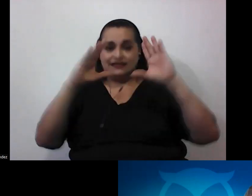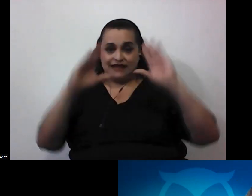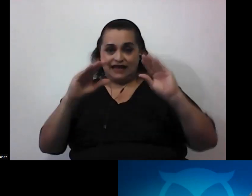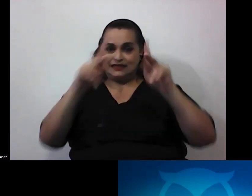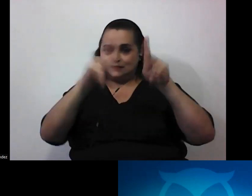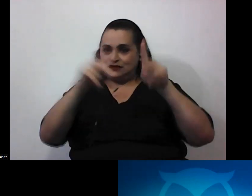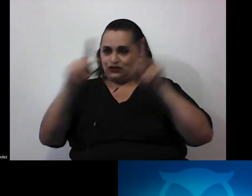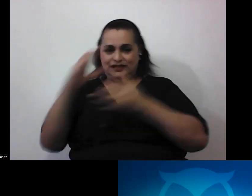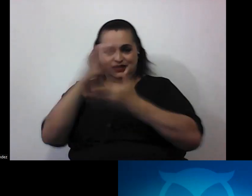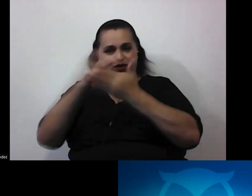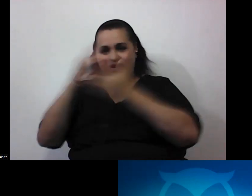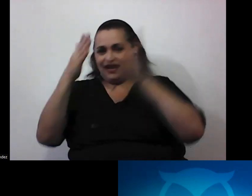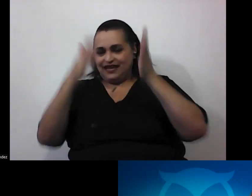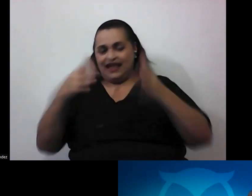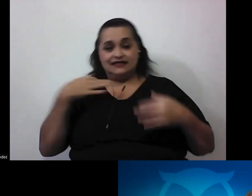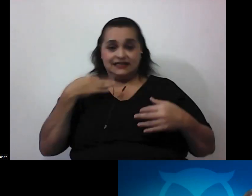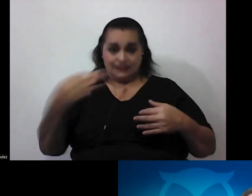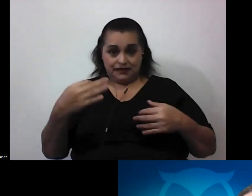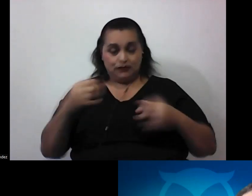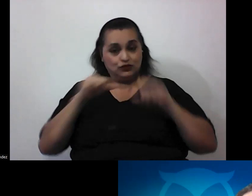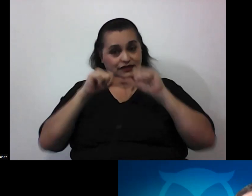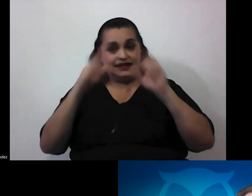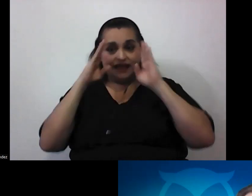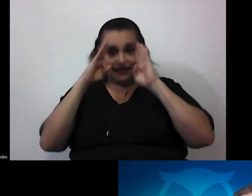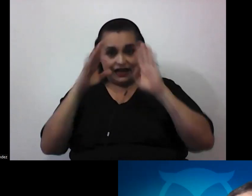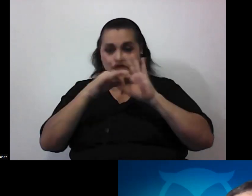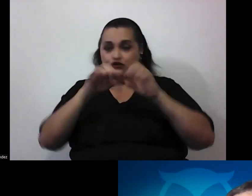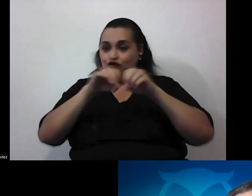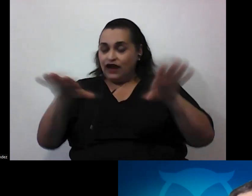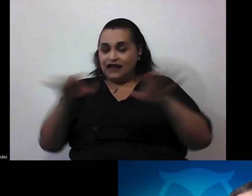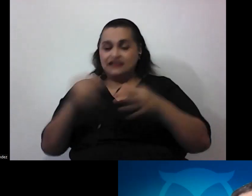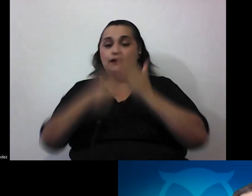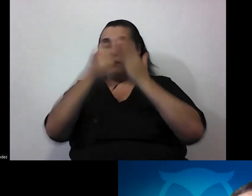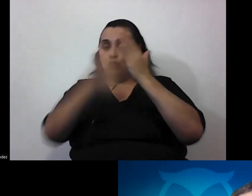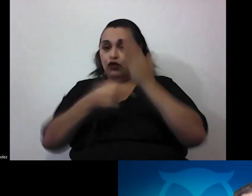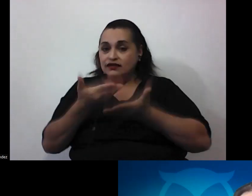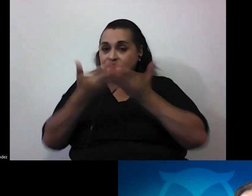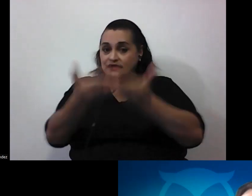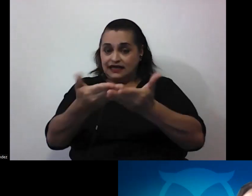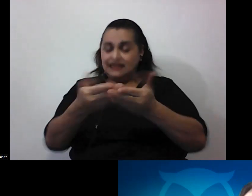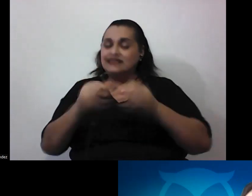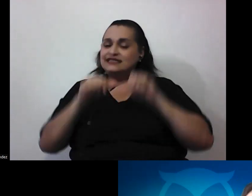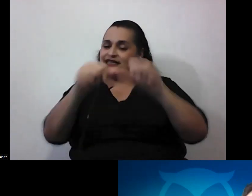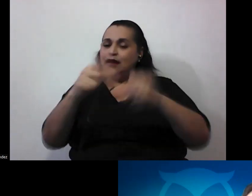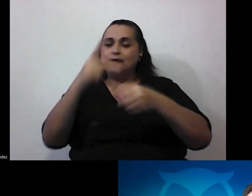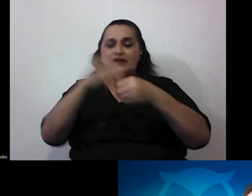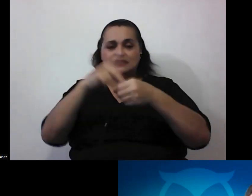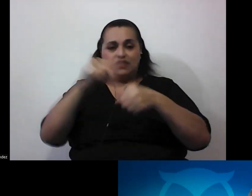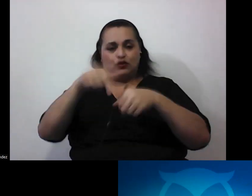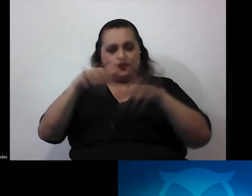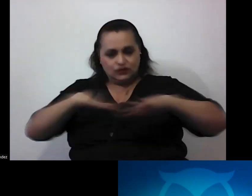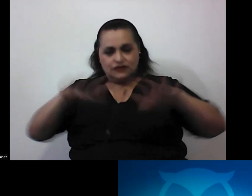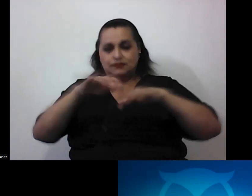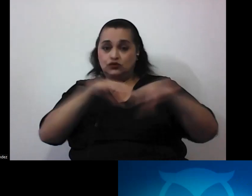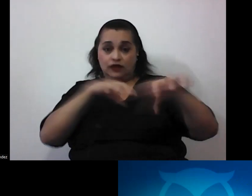colegiadas y les invitamos a seguir atentos a las redes al boletín para que por favor sigan participando de estos tipos de espacios y de actividades